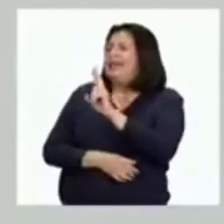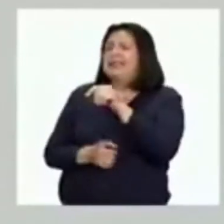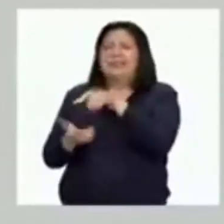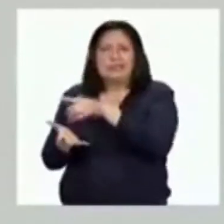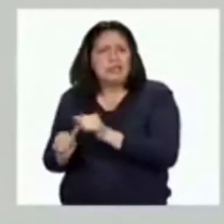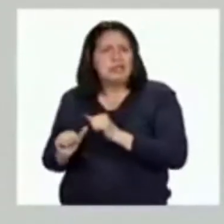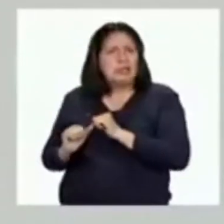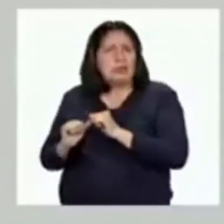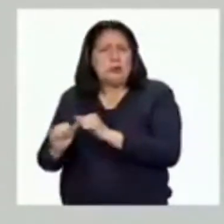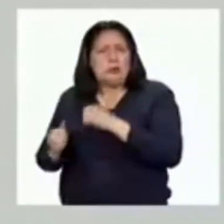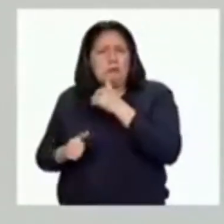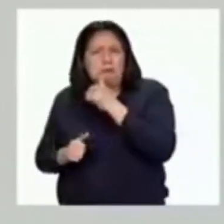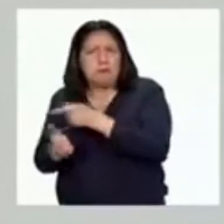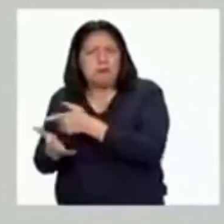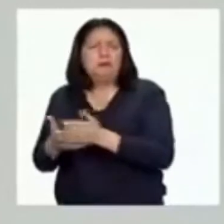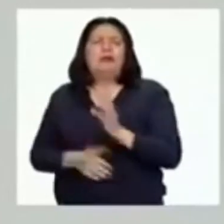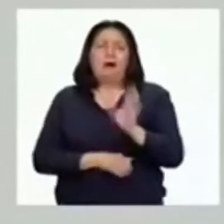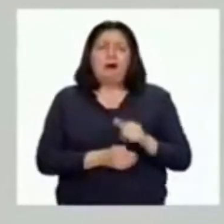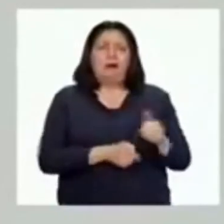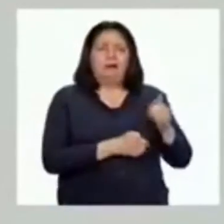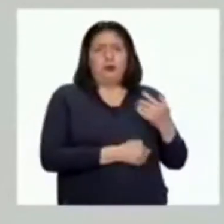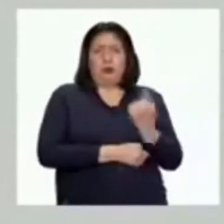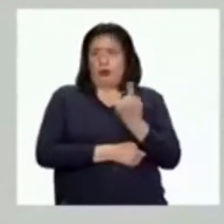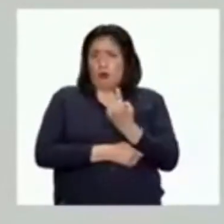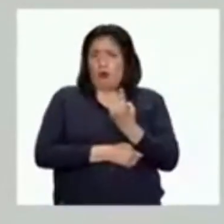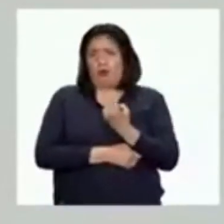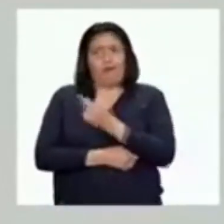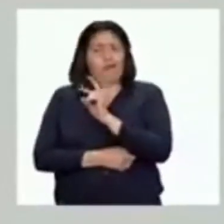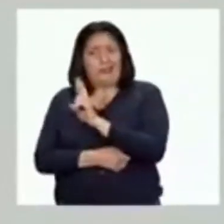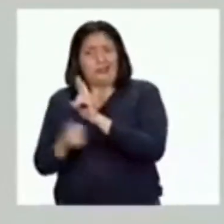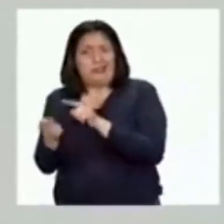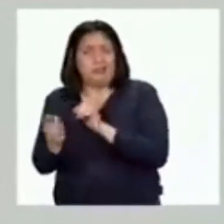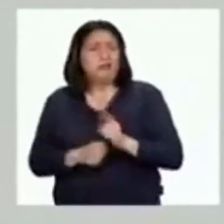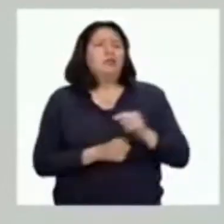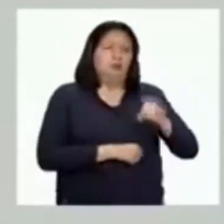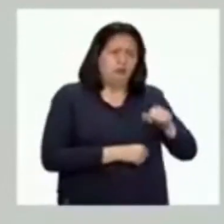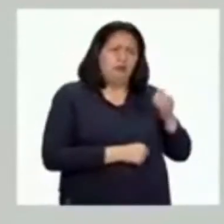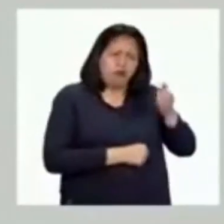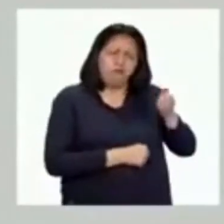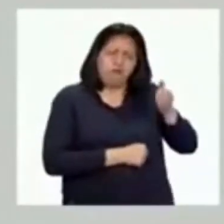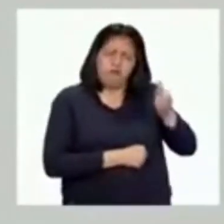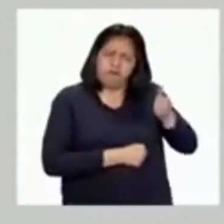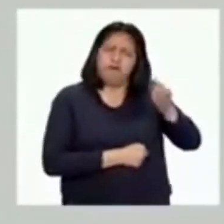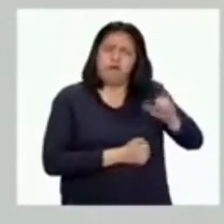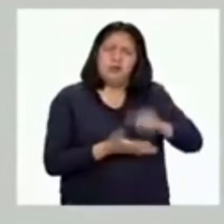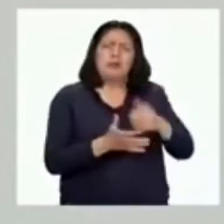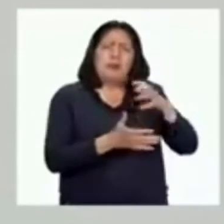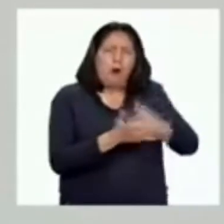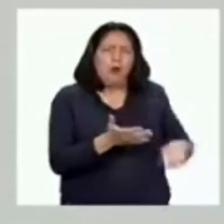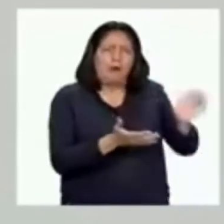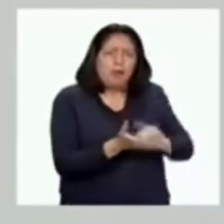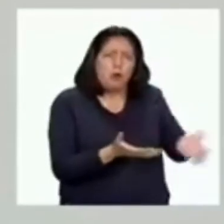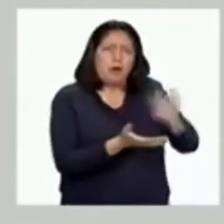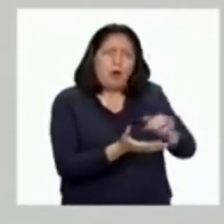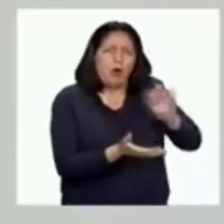posible ser resilientes sin practicar la perseverancia y la solidaridad. Si somos perseverantes, vamos a continuar intentando hasta lograr nuestra meta y